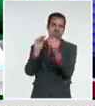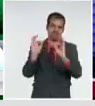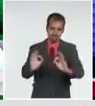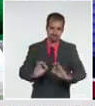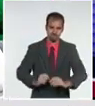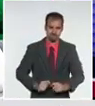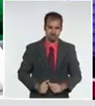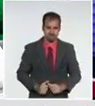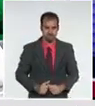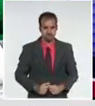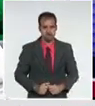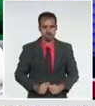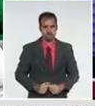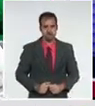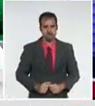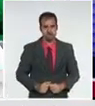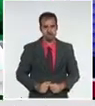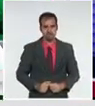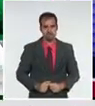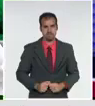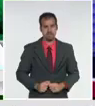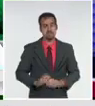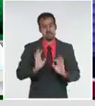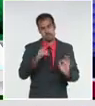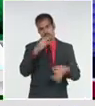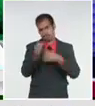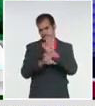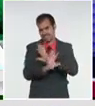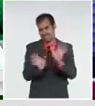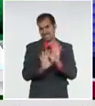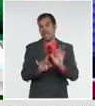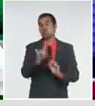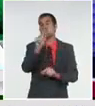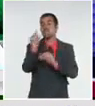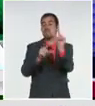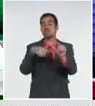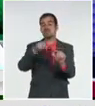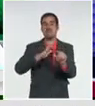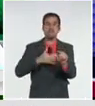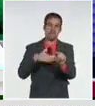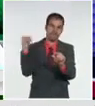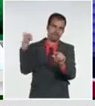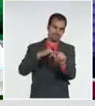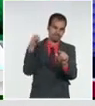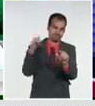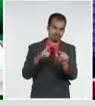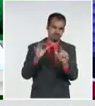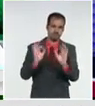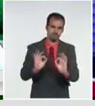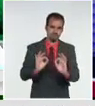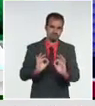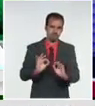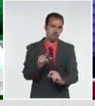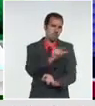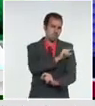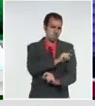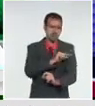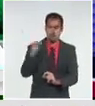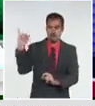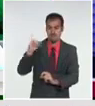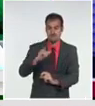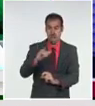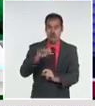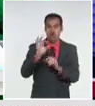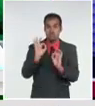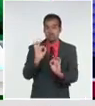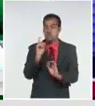nueve de los diagnosticados ayer, pues son casos importados, que arribaron recientemente a Cuba y se hizo